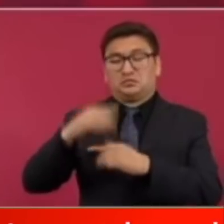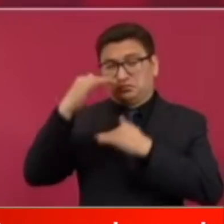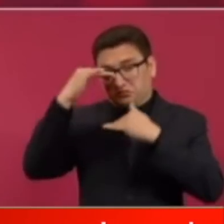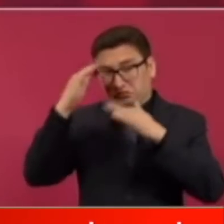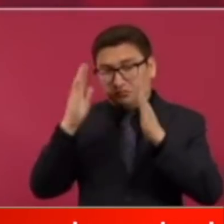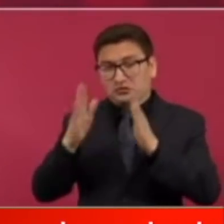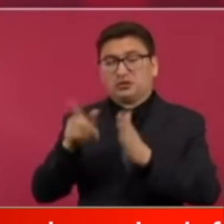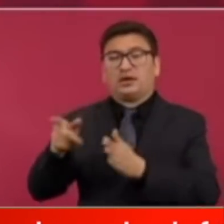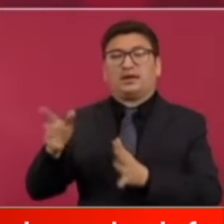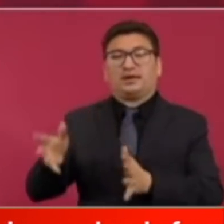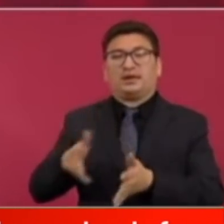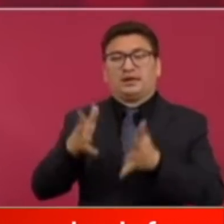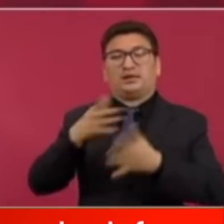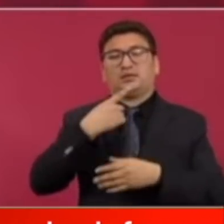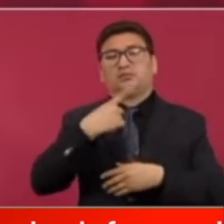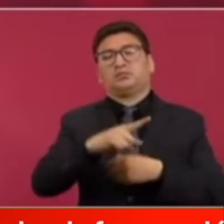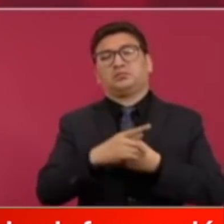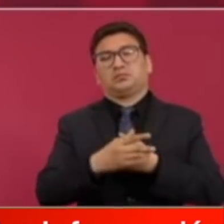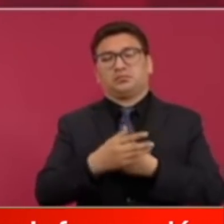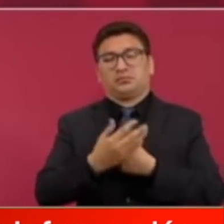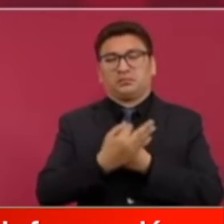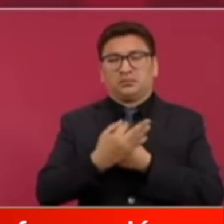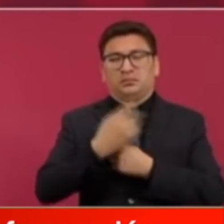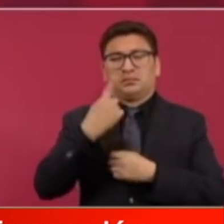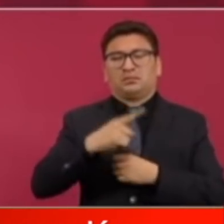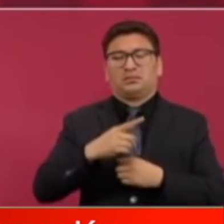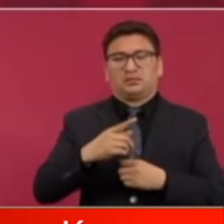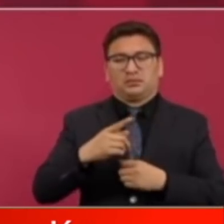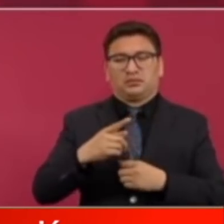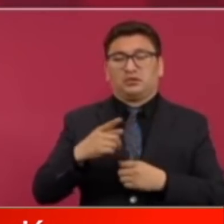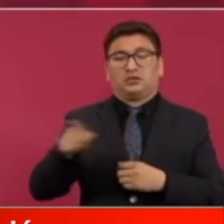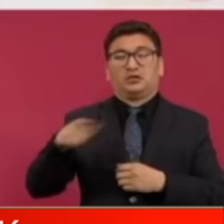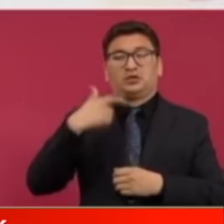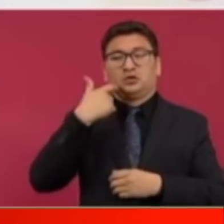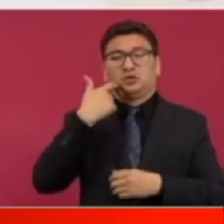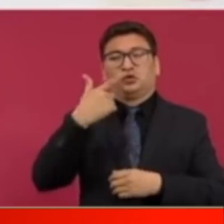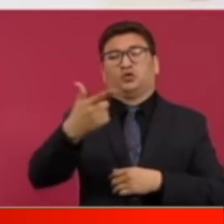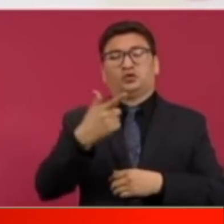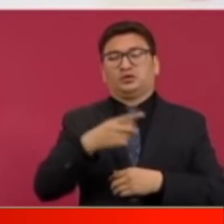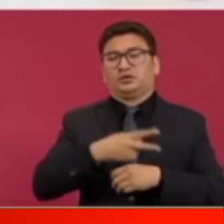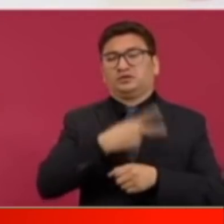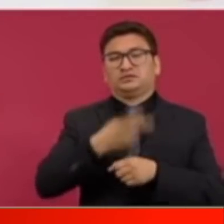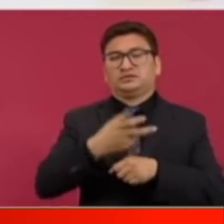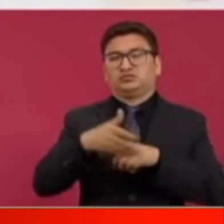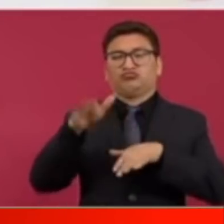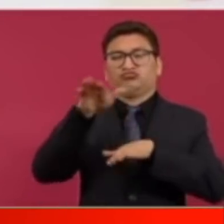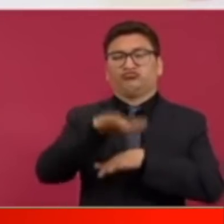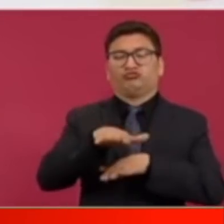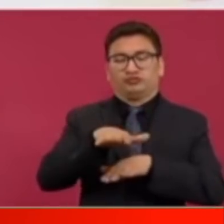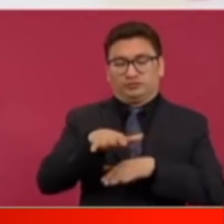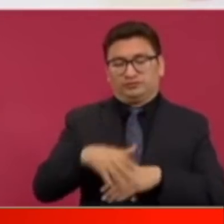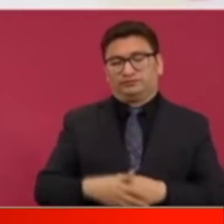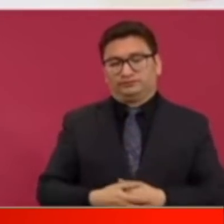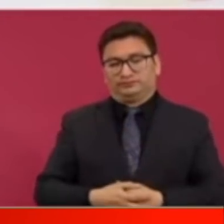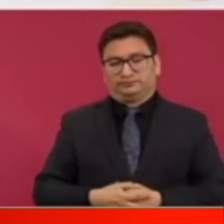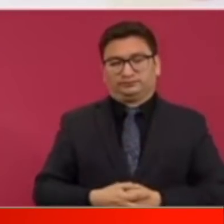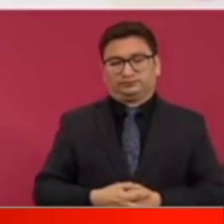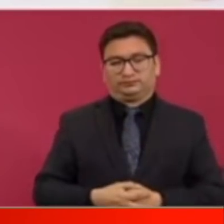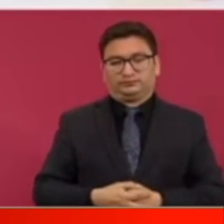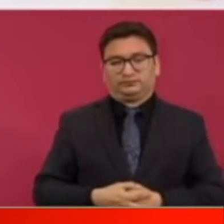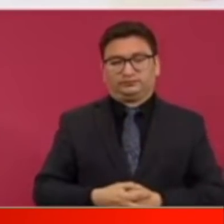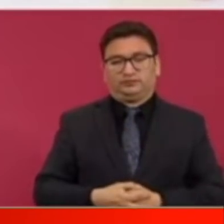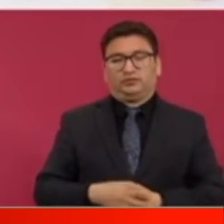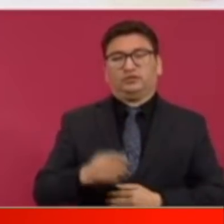Tremendas imágenes se dieron a conocer el día de hoy en la mañanera de lo ocurrido el día de ayer en el Zócalo Capitalino en las